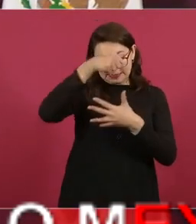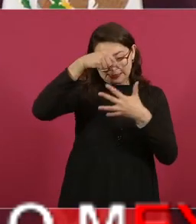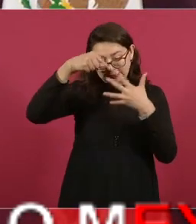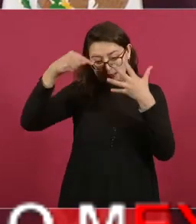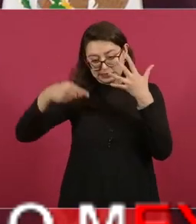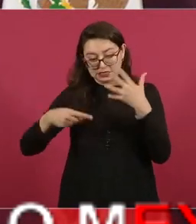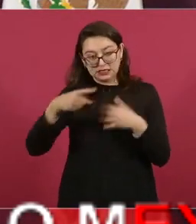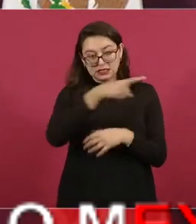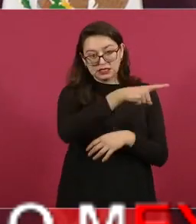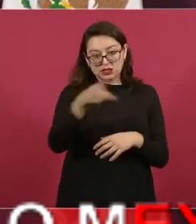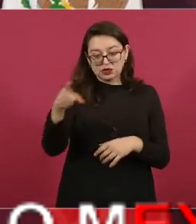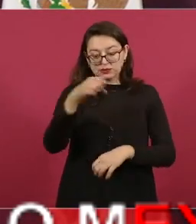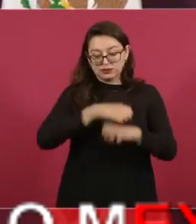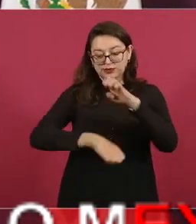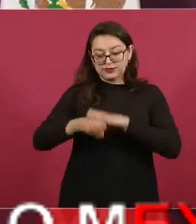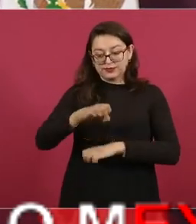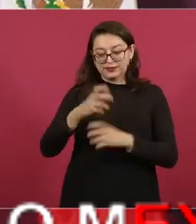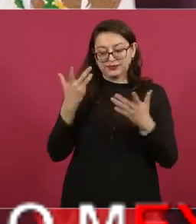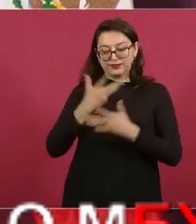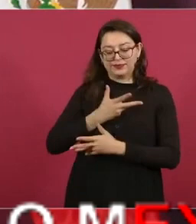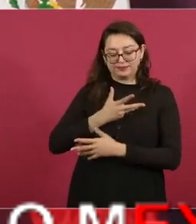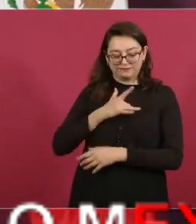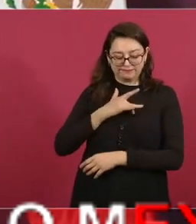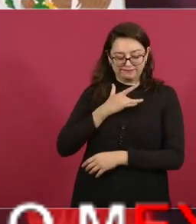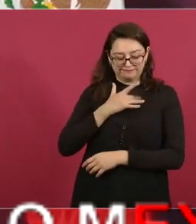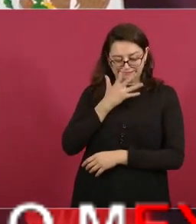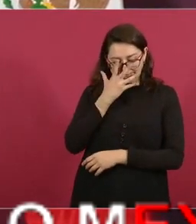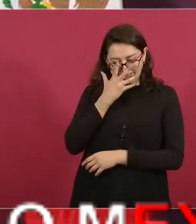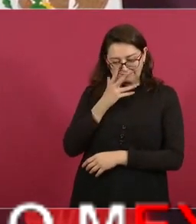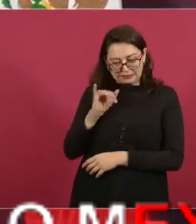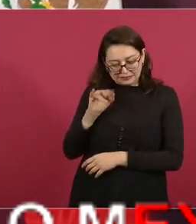porque ellos mismos les da pena